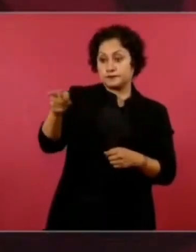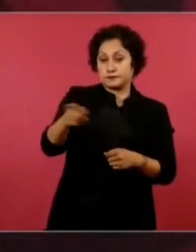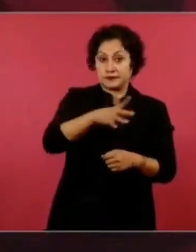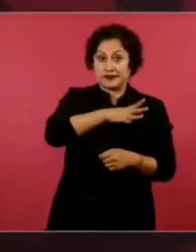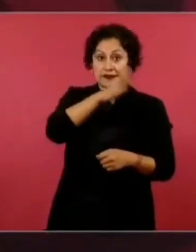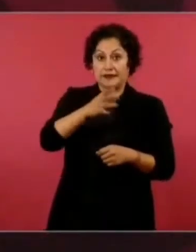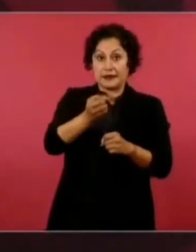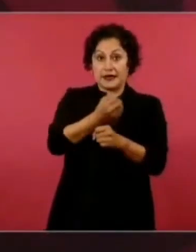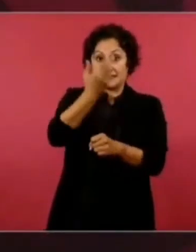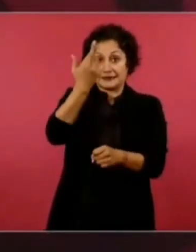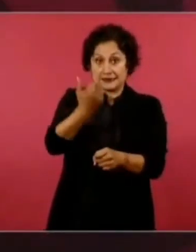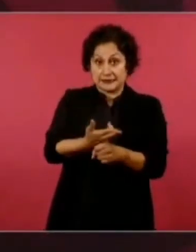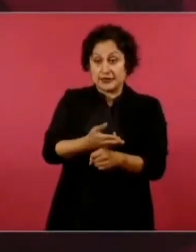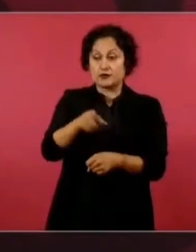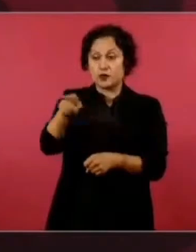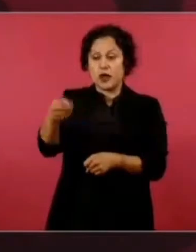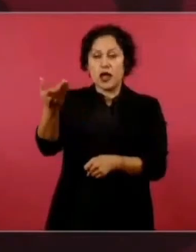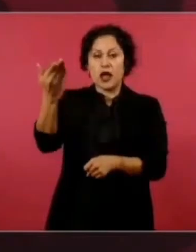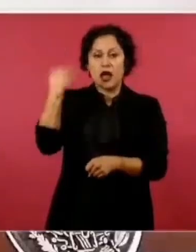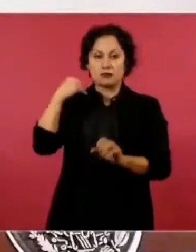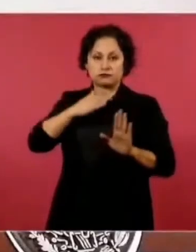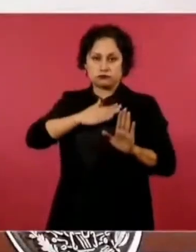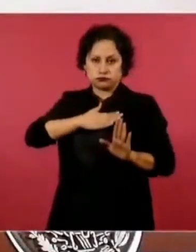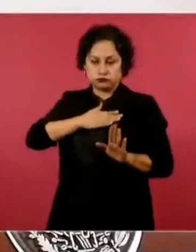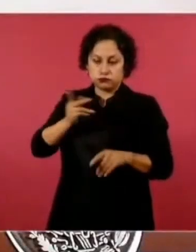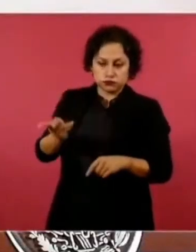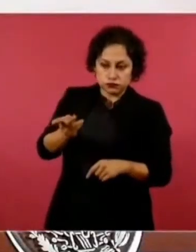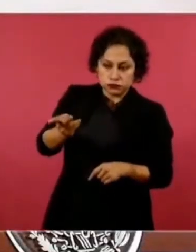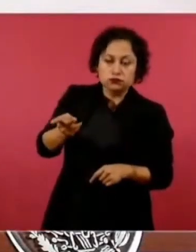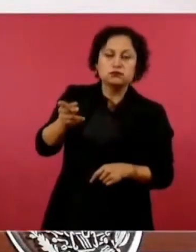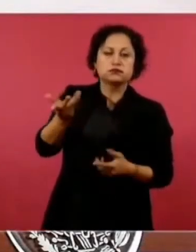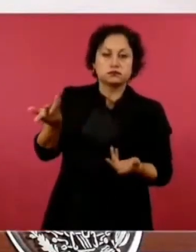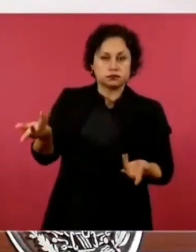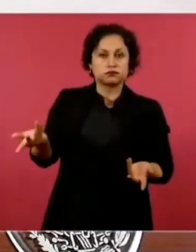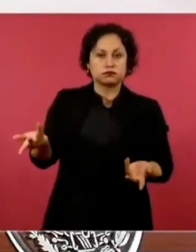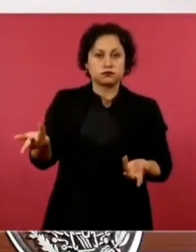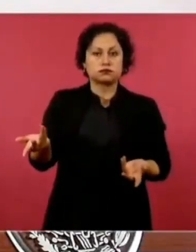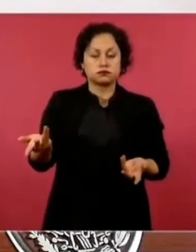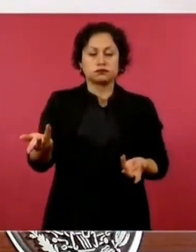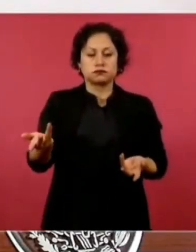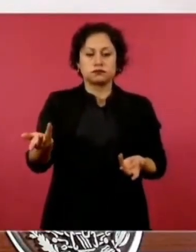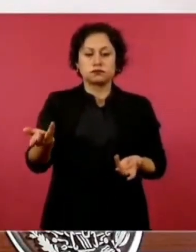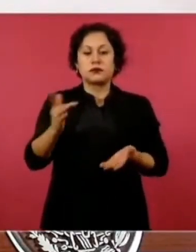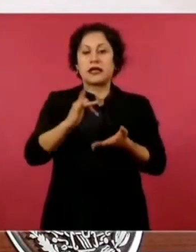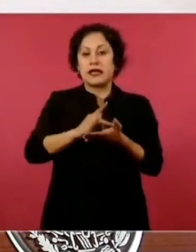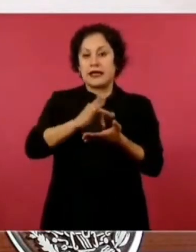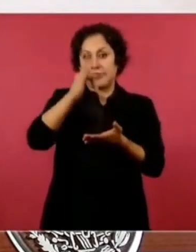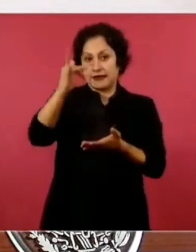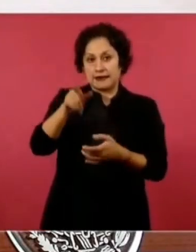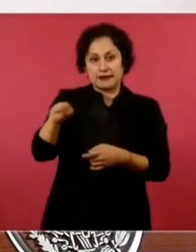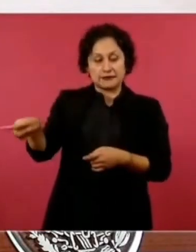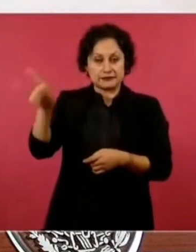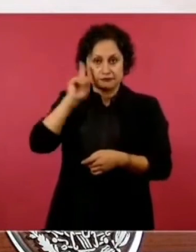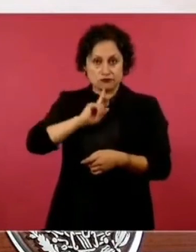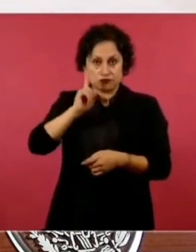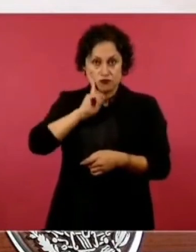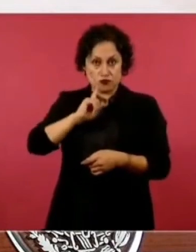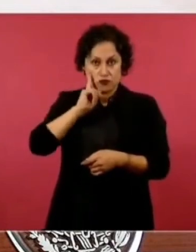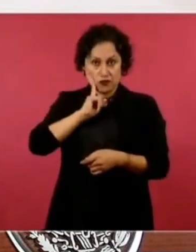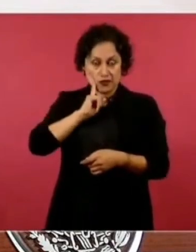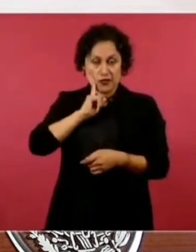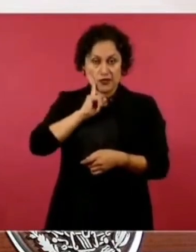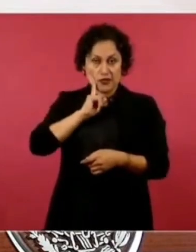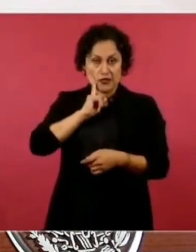compromiso y agradecerle mucho a la la hija de este